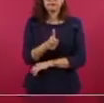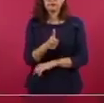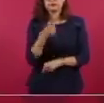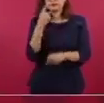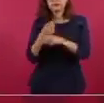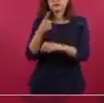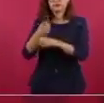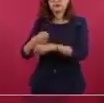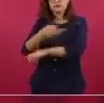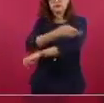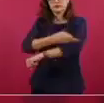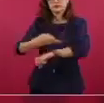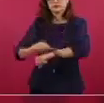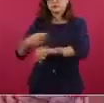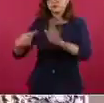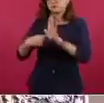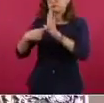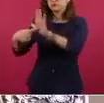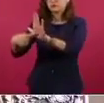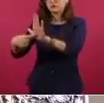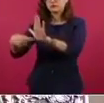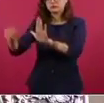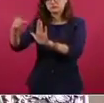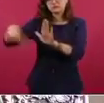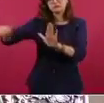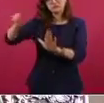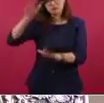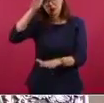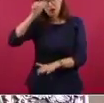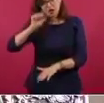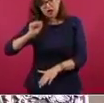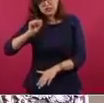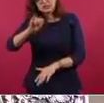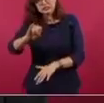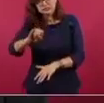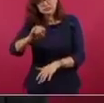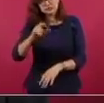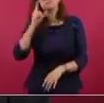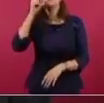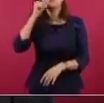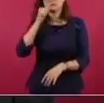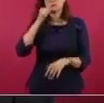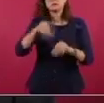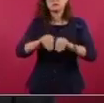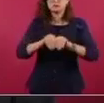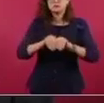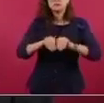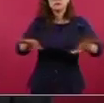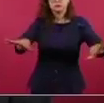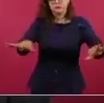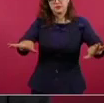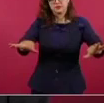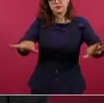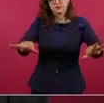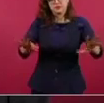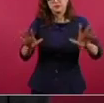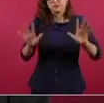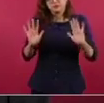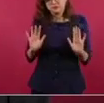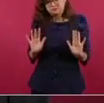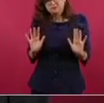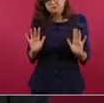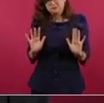hasta que no se les consulte a ellos. Entonces, si ellos